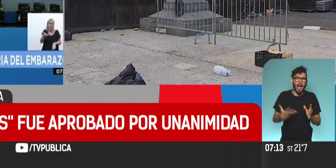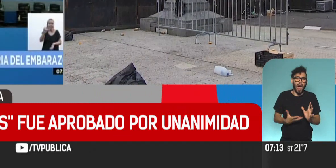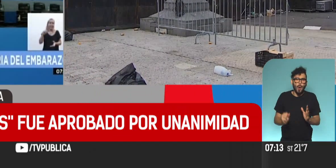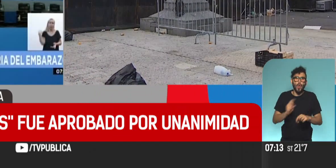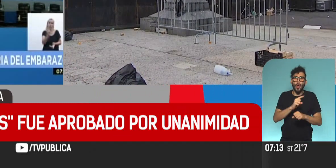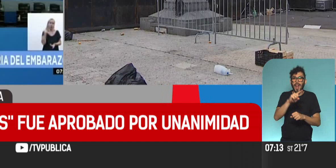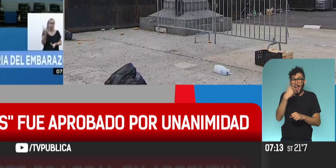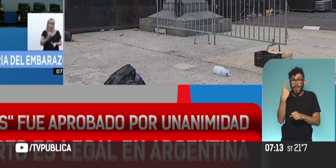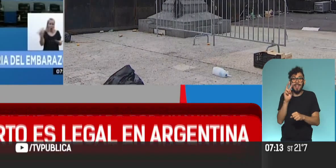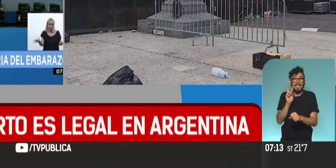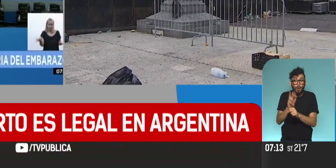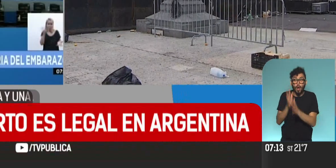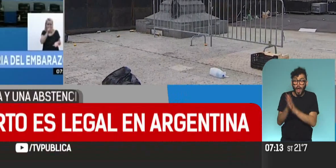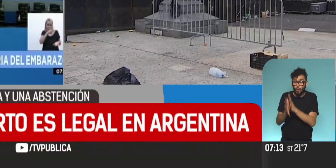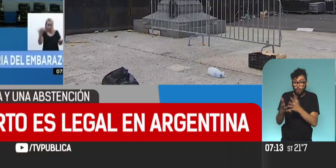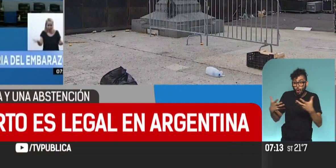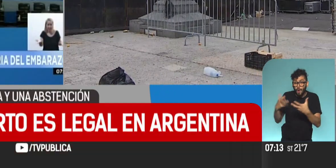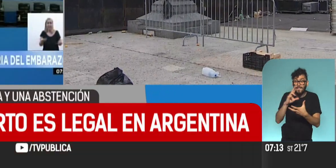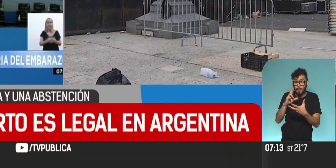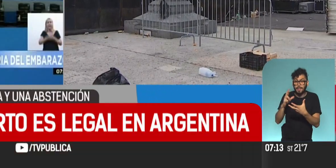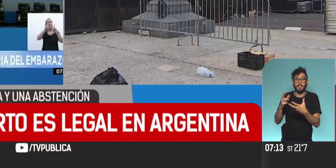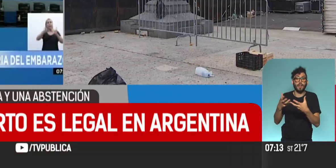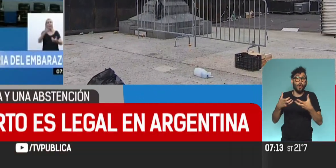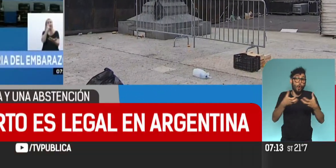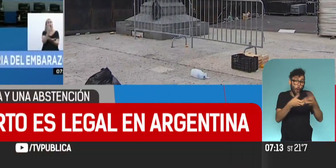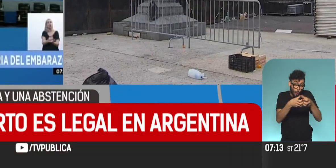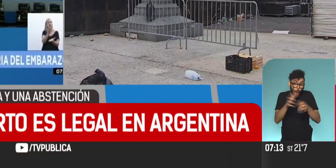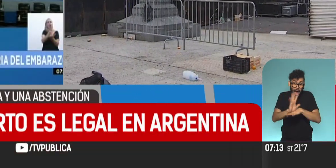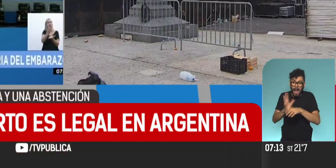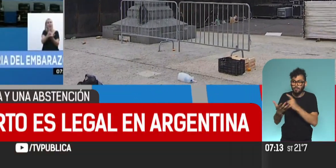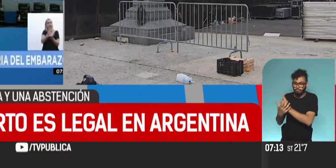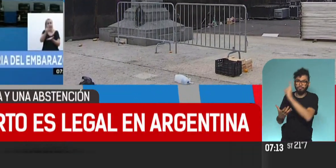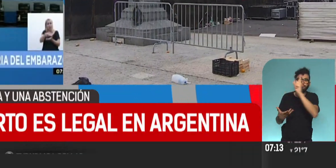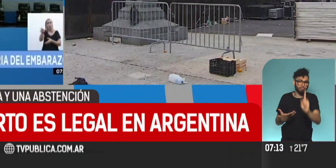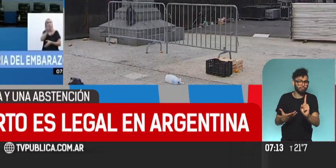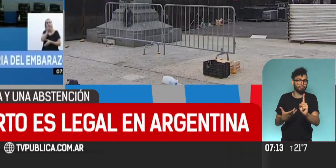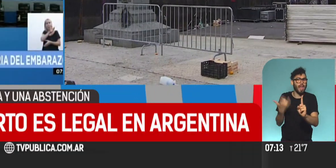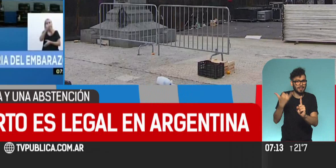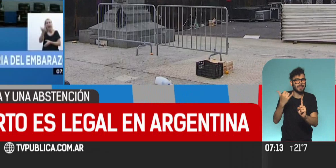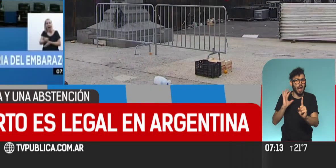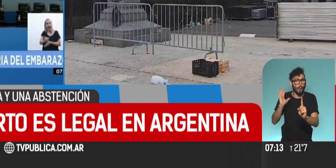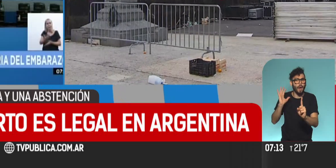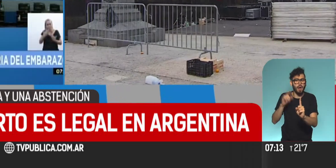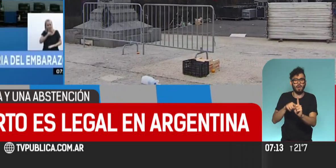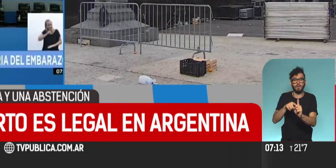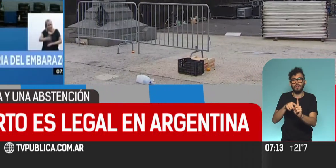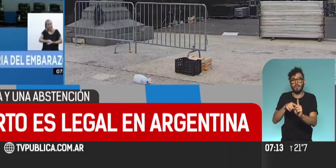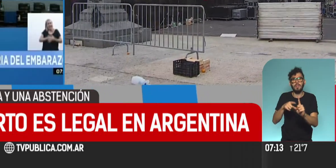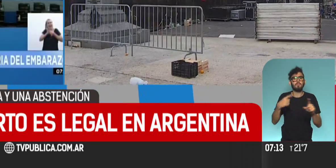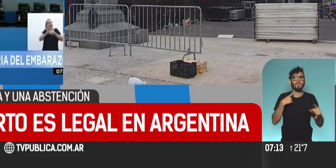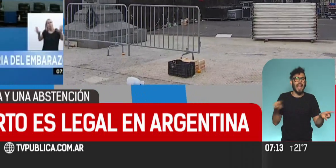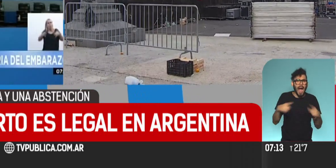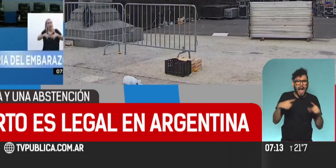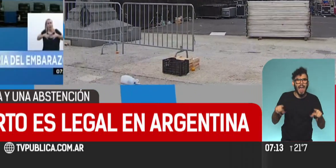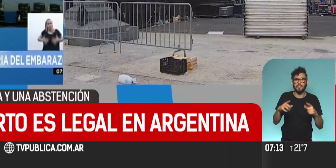también de los colectivos feministas. Ellas, el colectivo de actrices, estuvo aquí presente, fue en un momento a la par con los cánticos y la